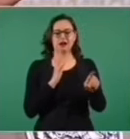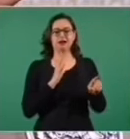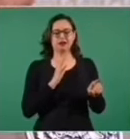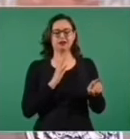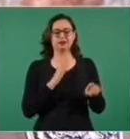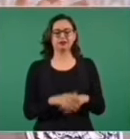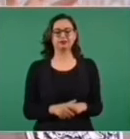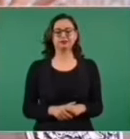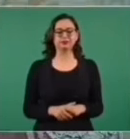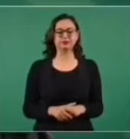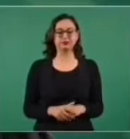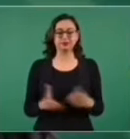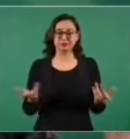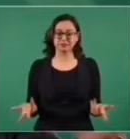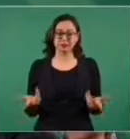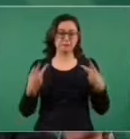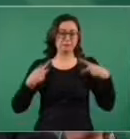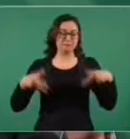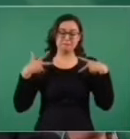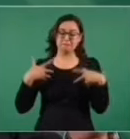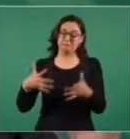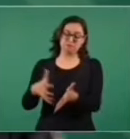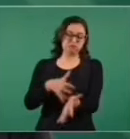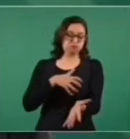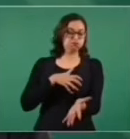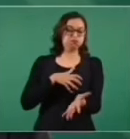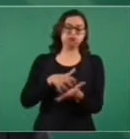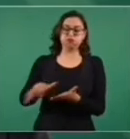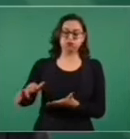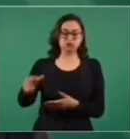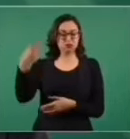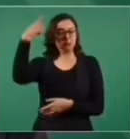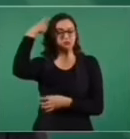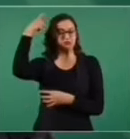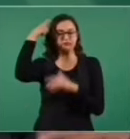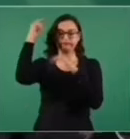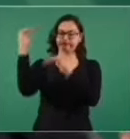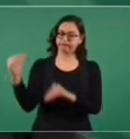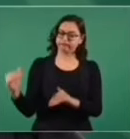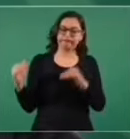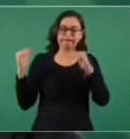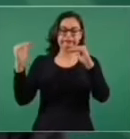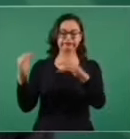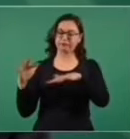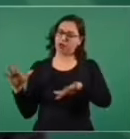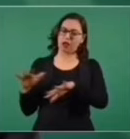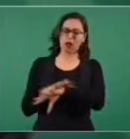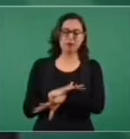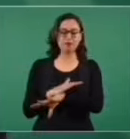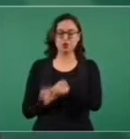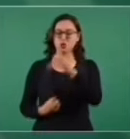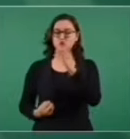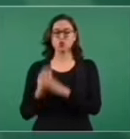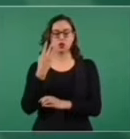Y estamos hablando de millones de ciudadanos, no es un fenómeno como